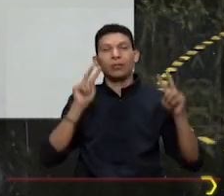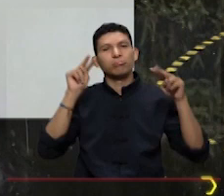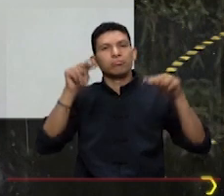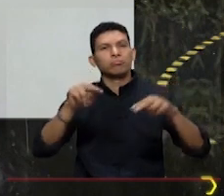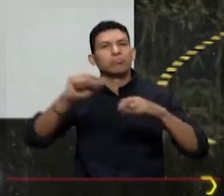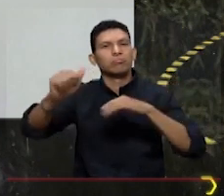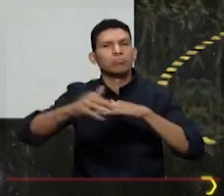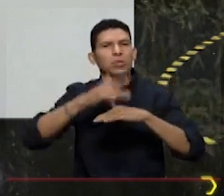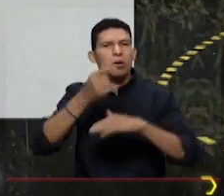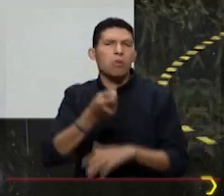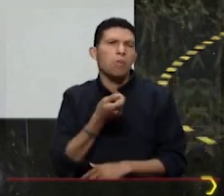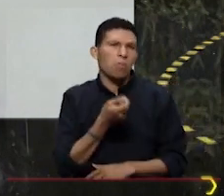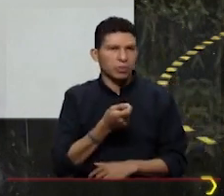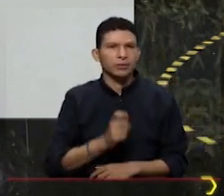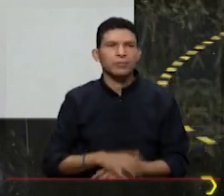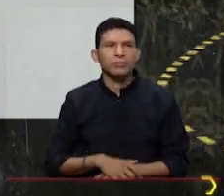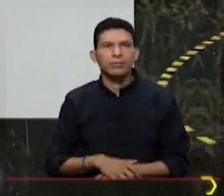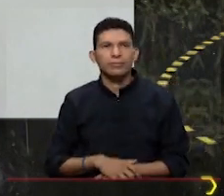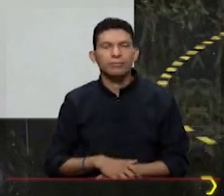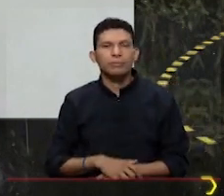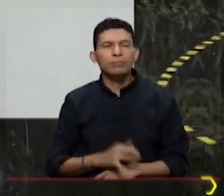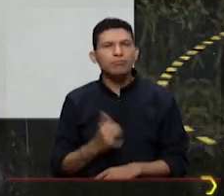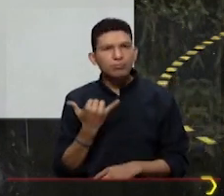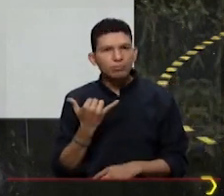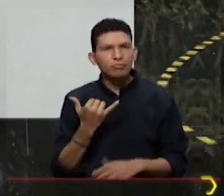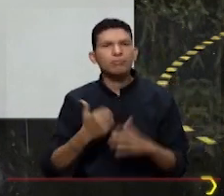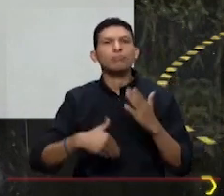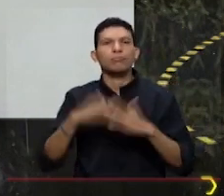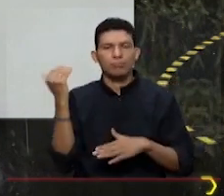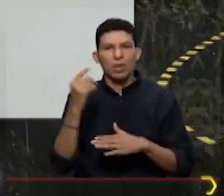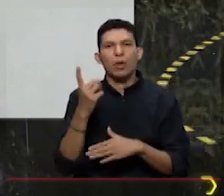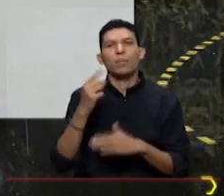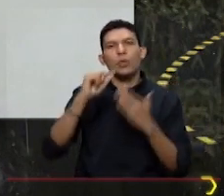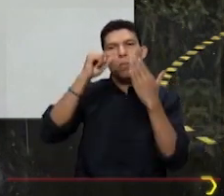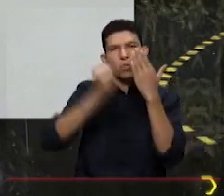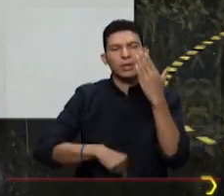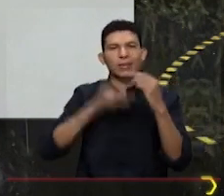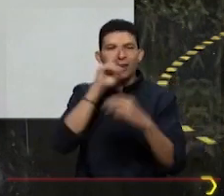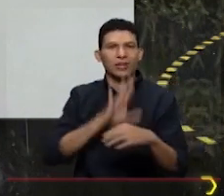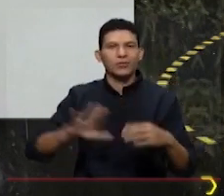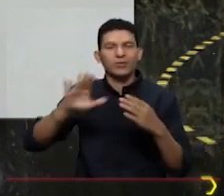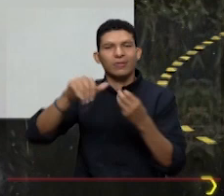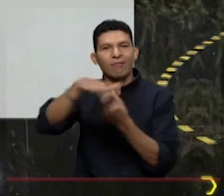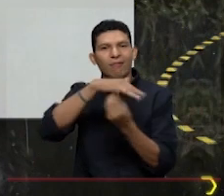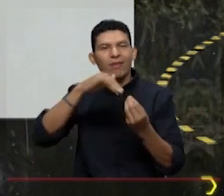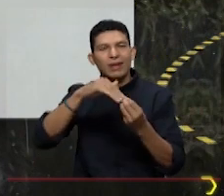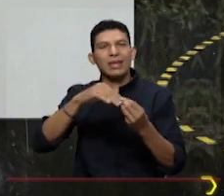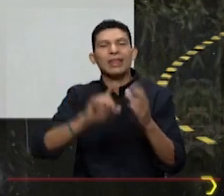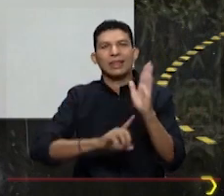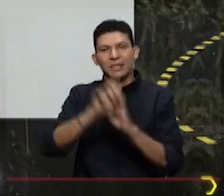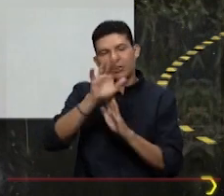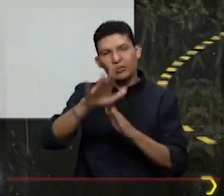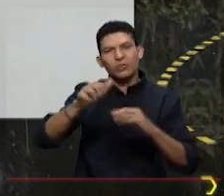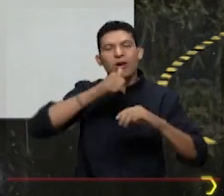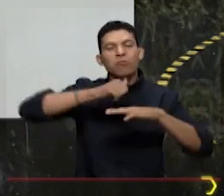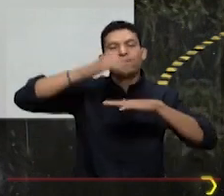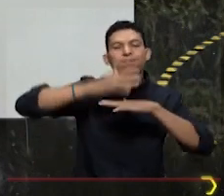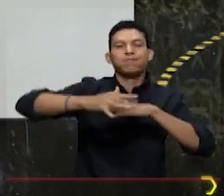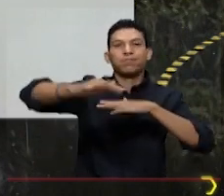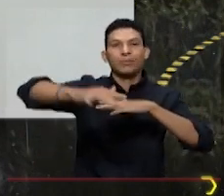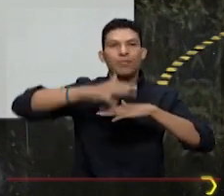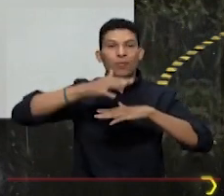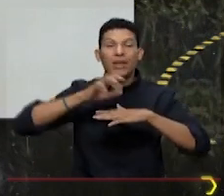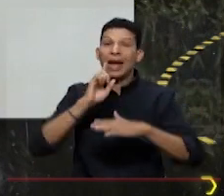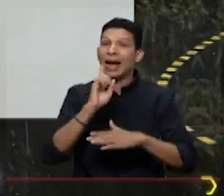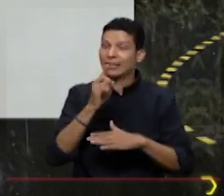mar era, digamos, muy poca. Y se hizo la primera política nacional ambiental para el desarrollo de espacios oceánicos. En esa política